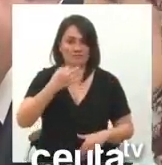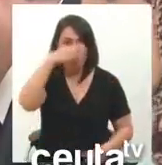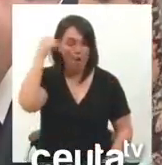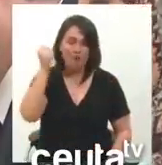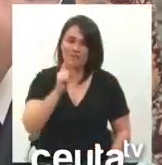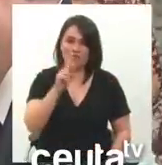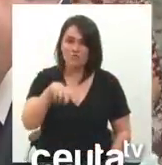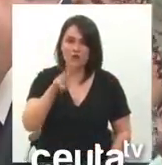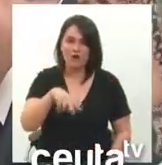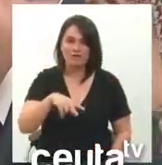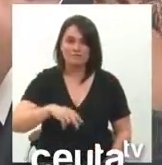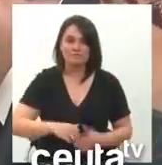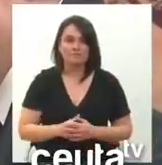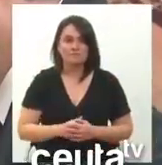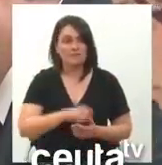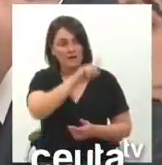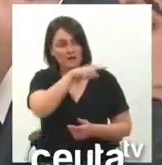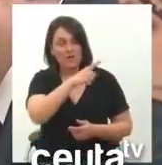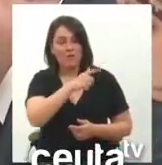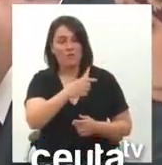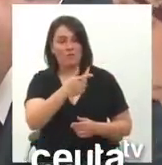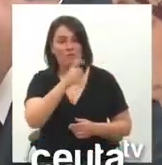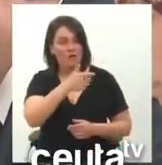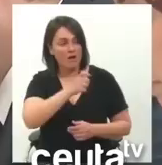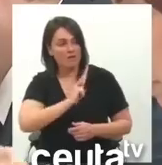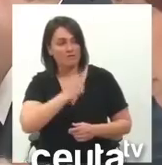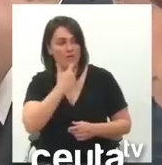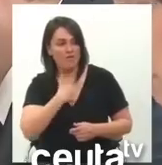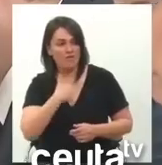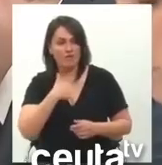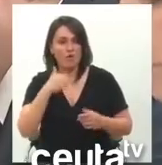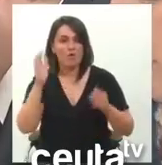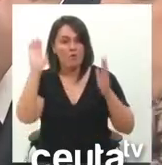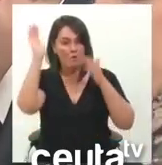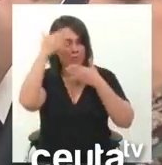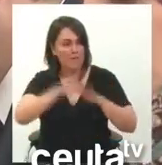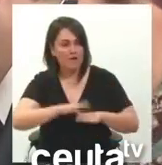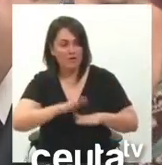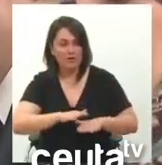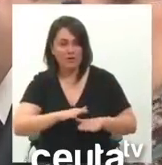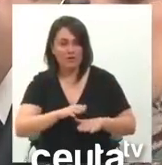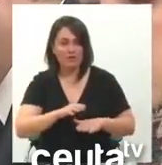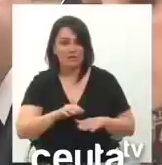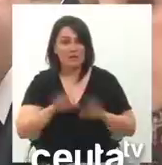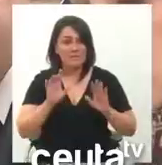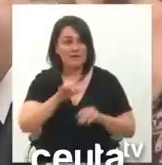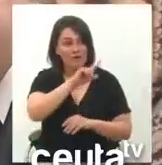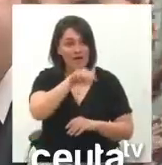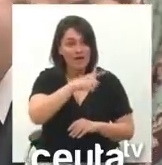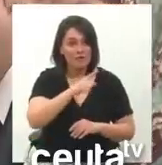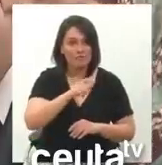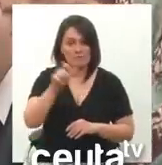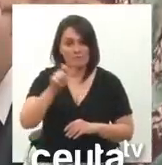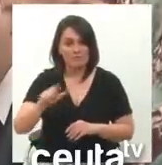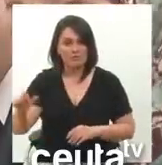estos que me acusan a mí de pro marroquí esta gente aplaude hasta con las orejas que se haya aplastado